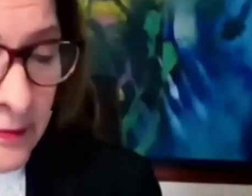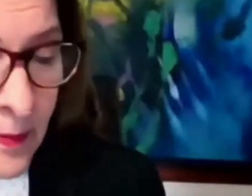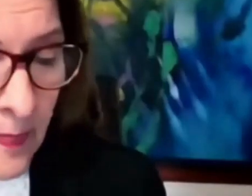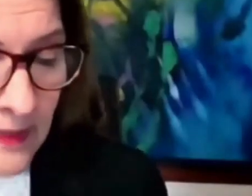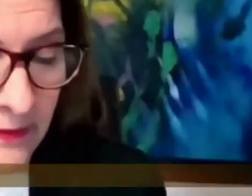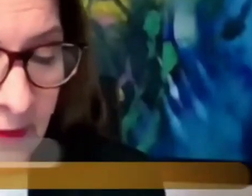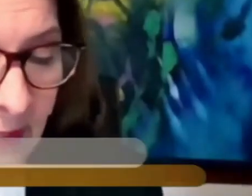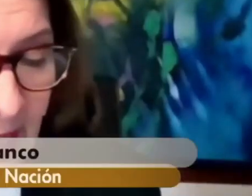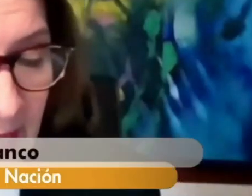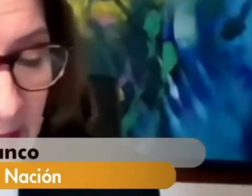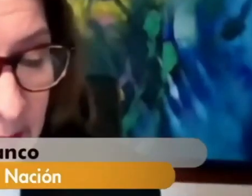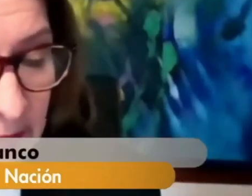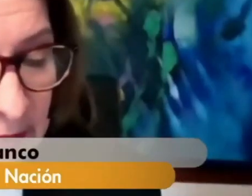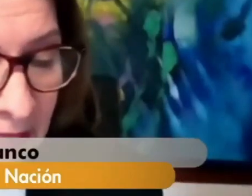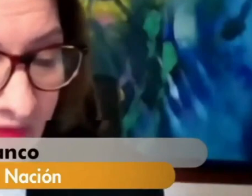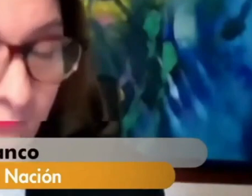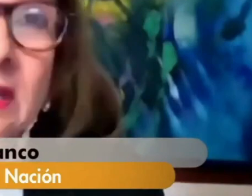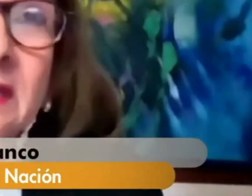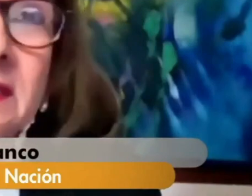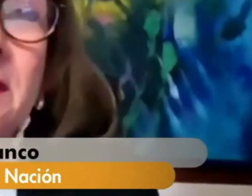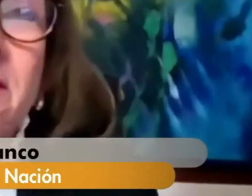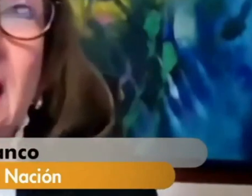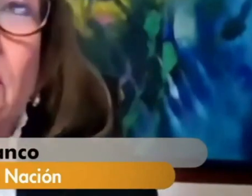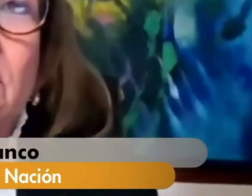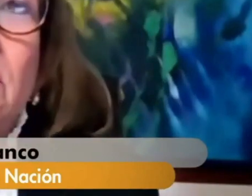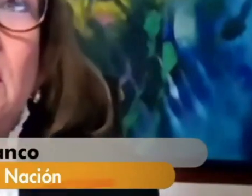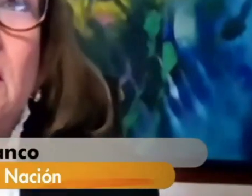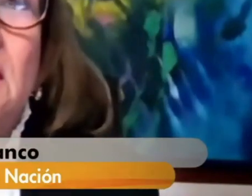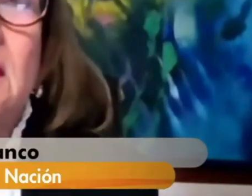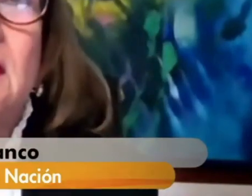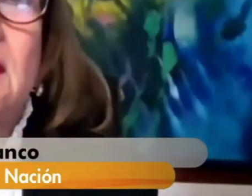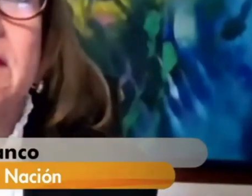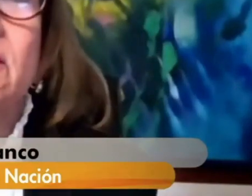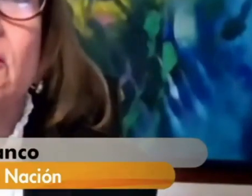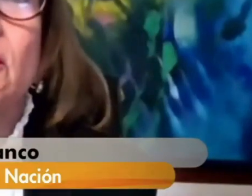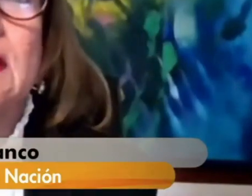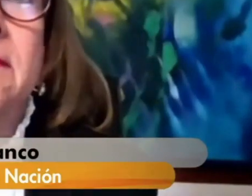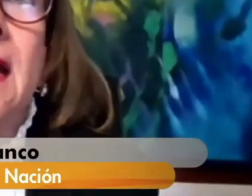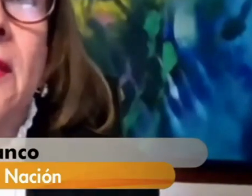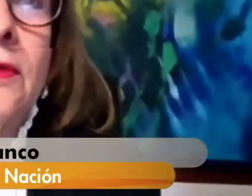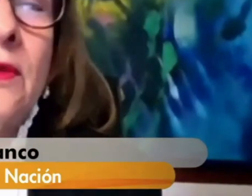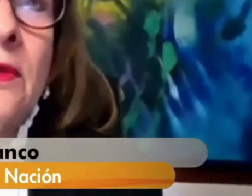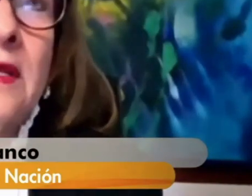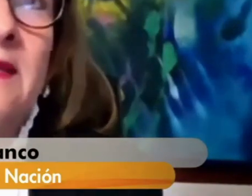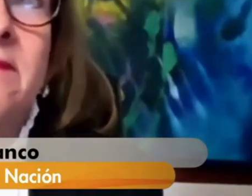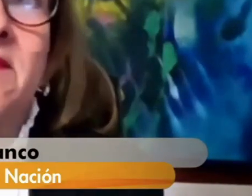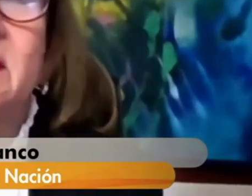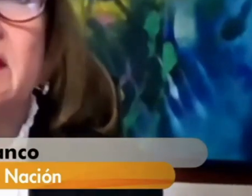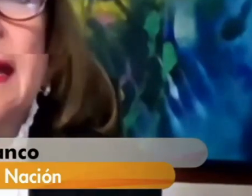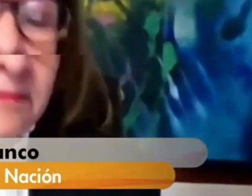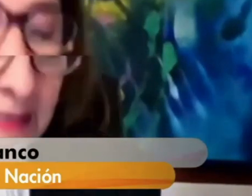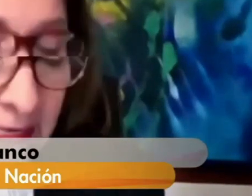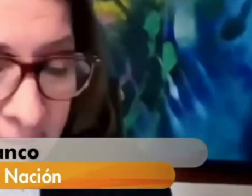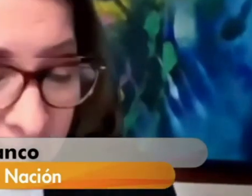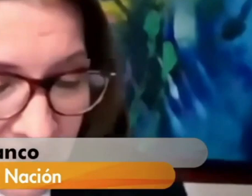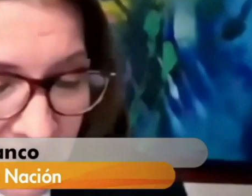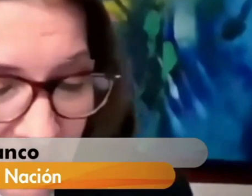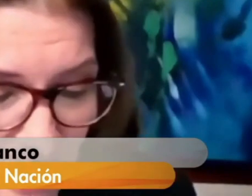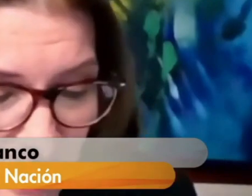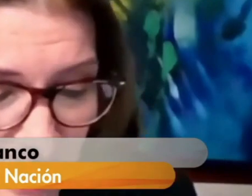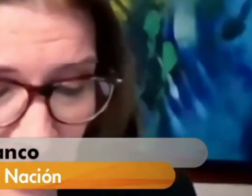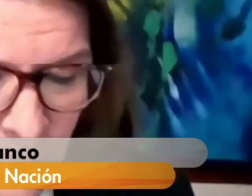acá se ha incrementado, se han incrementado la intención del Estado en establecer garantías